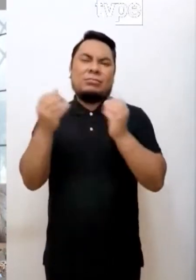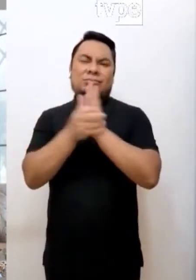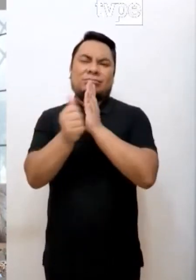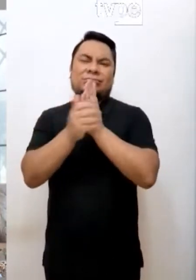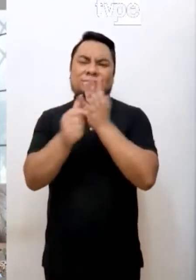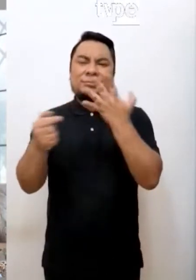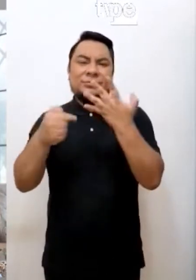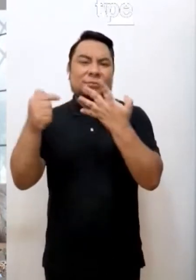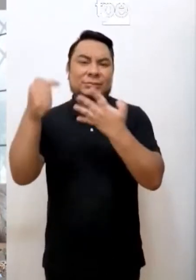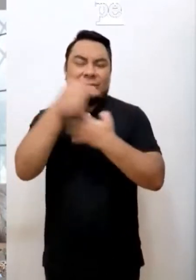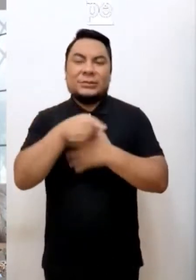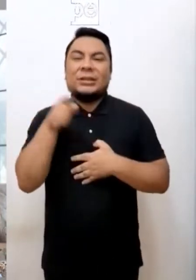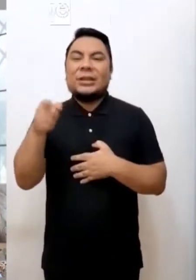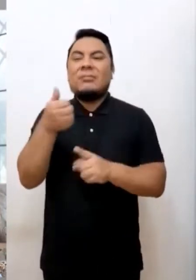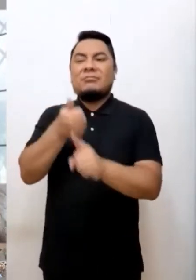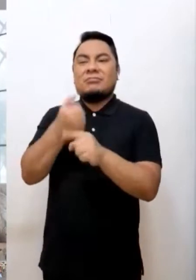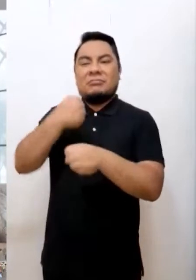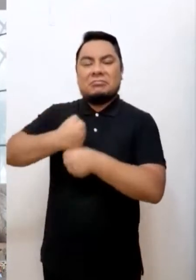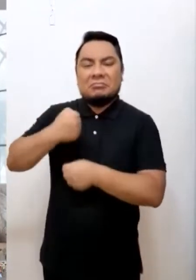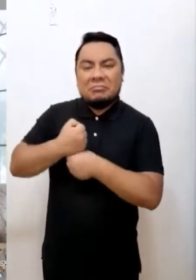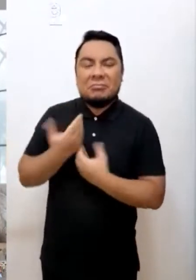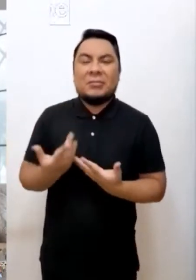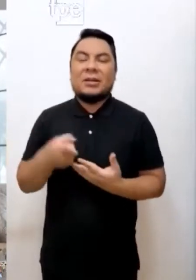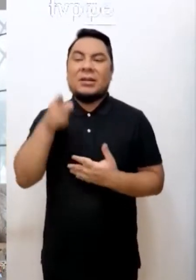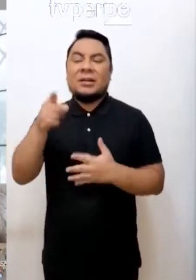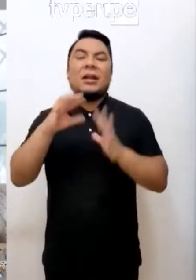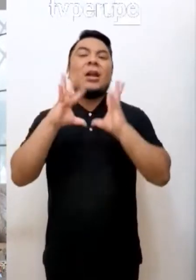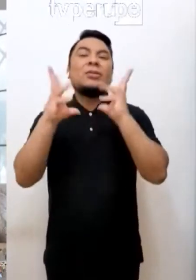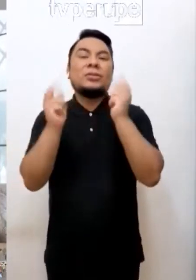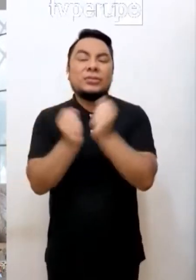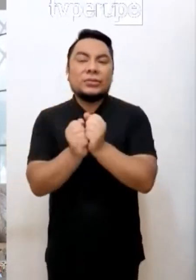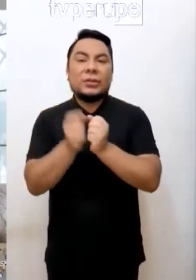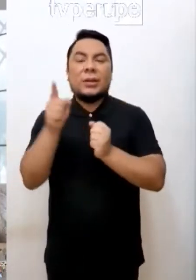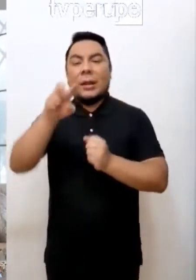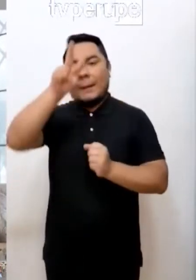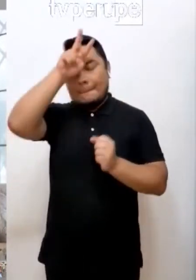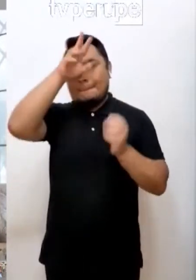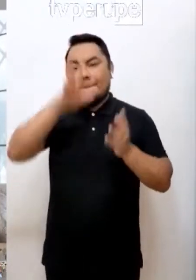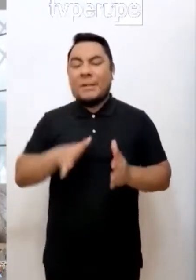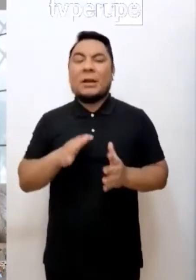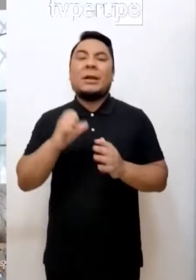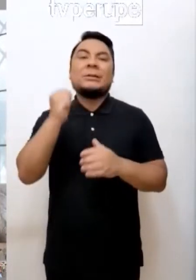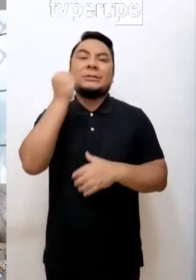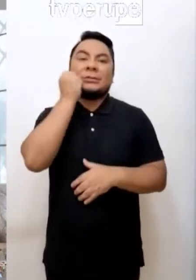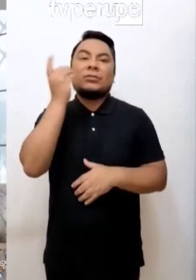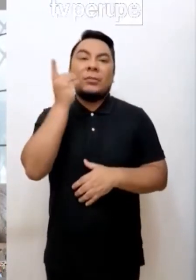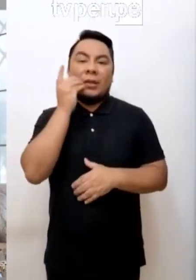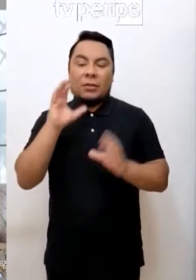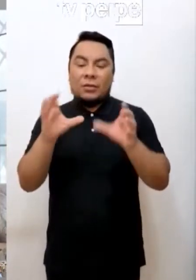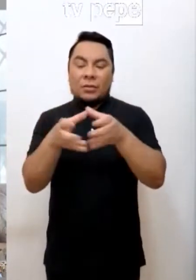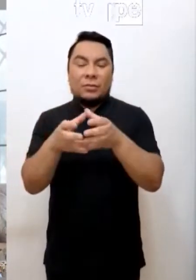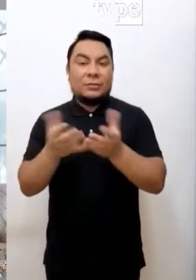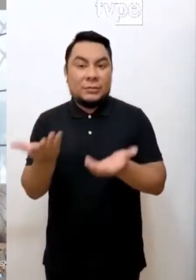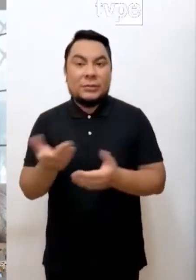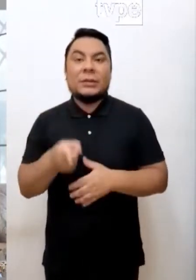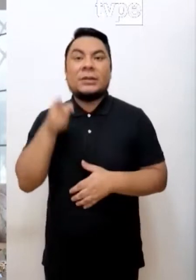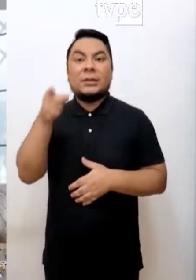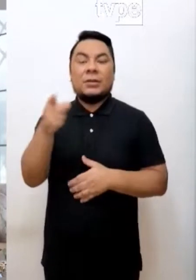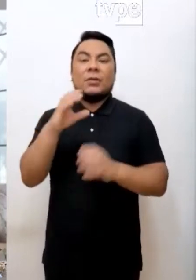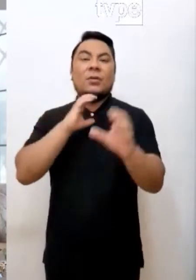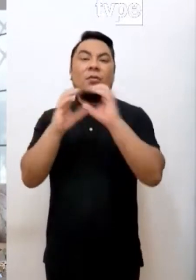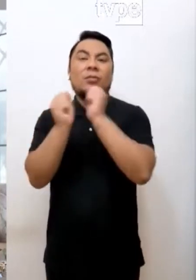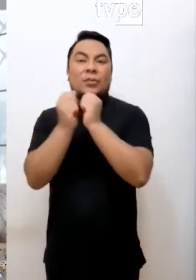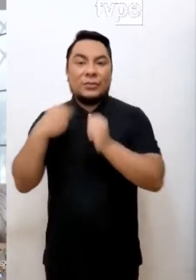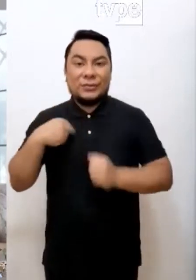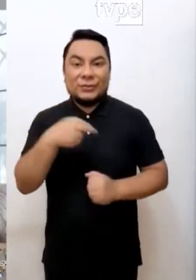muy multifacéptica, es autogestor de la Asociación Peruana de Síndrome de Down y él